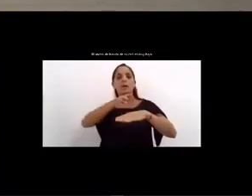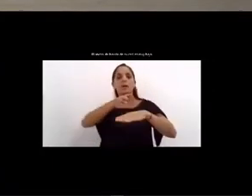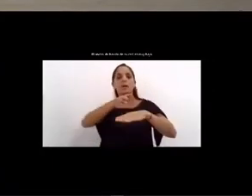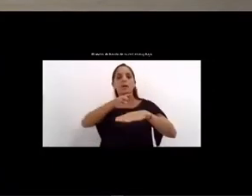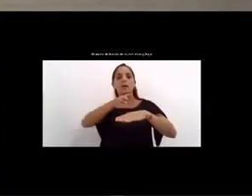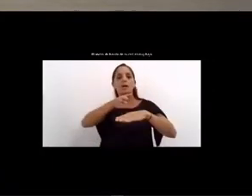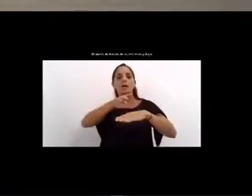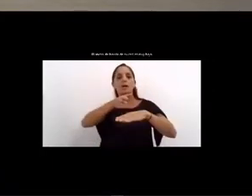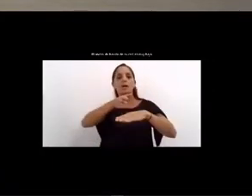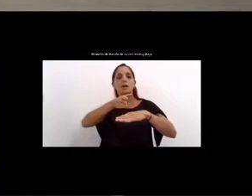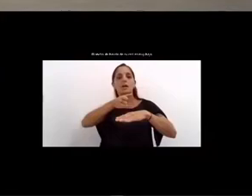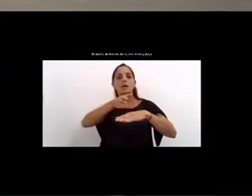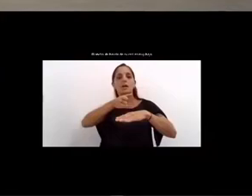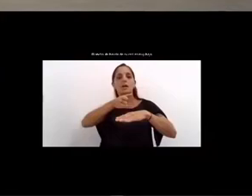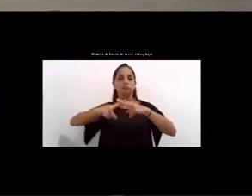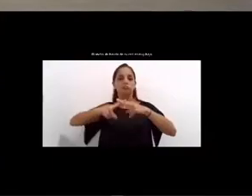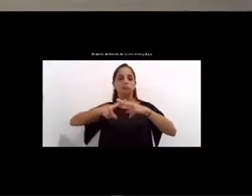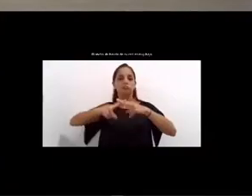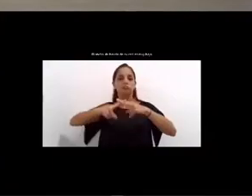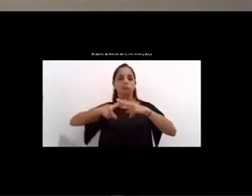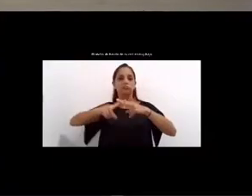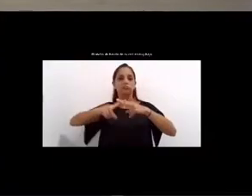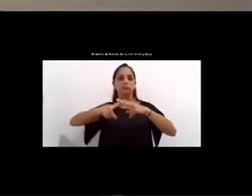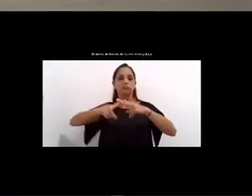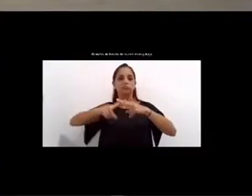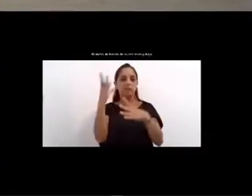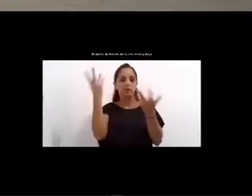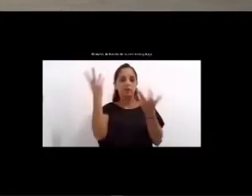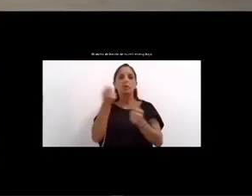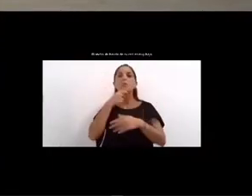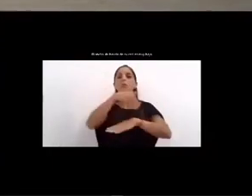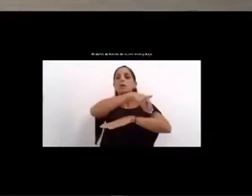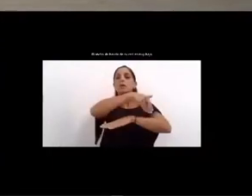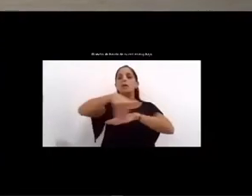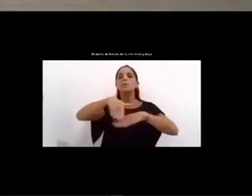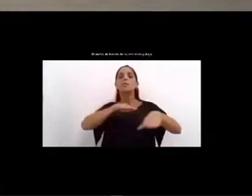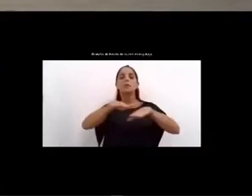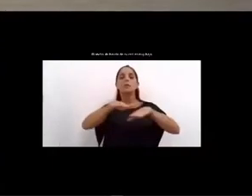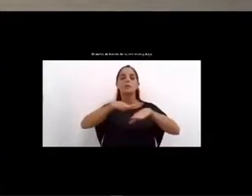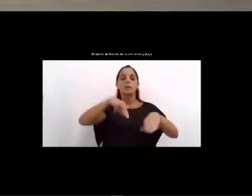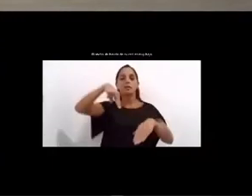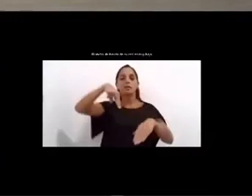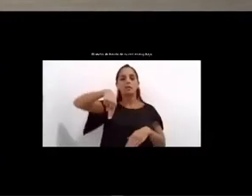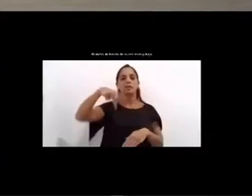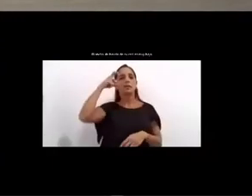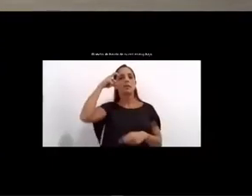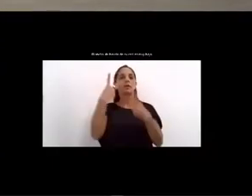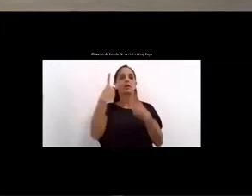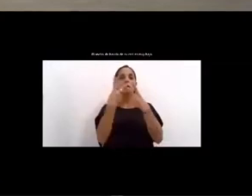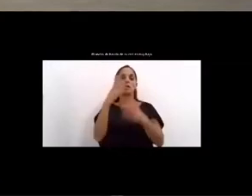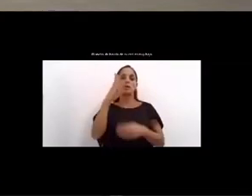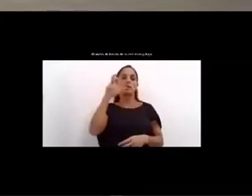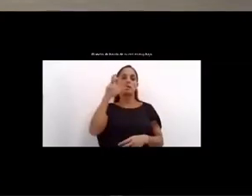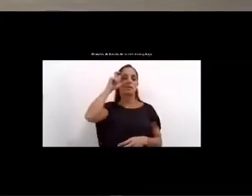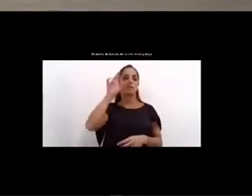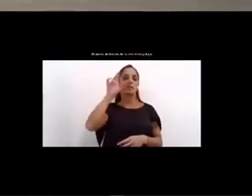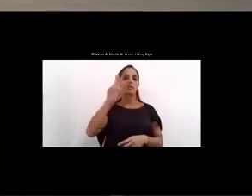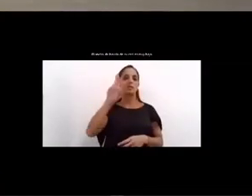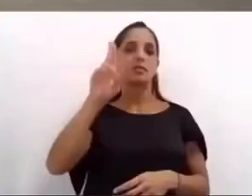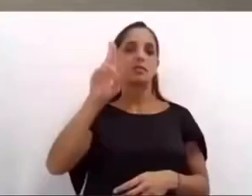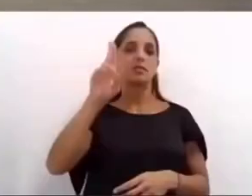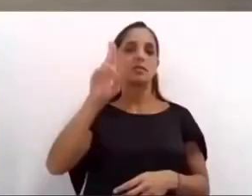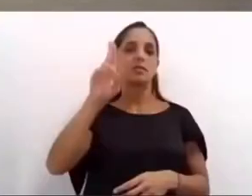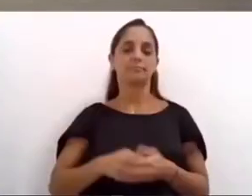de avenida en newberry en el tramo hasta wilde la avenida cala sanz y la terminación de avenida 27 de febrero hacia el oeste dije